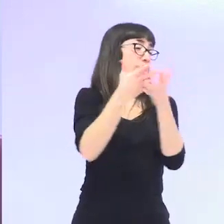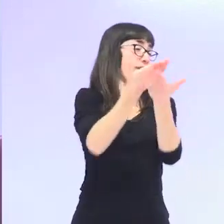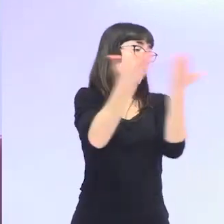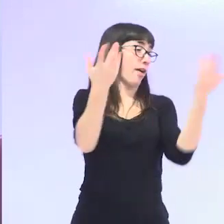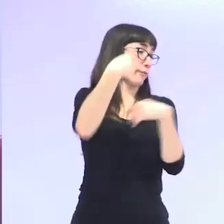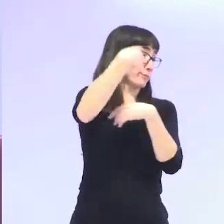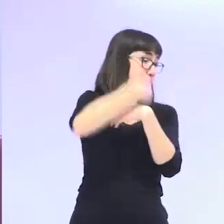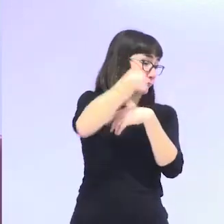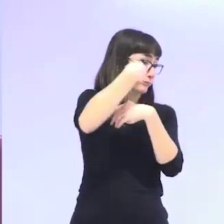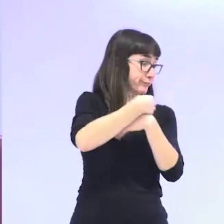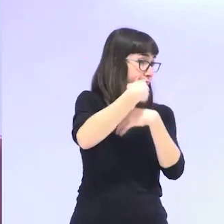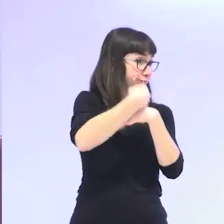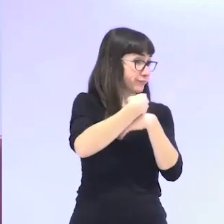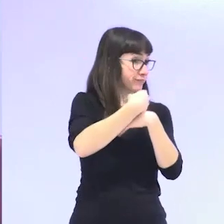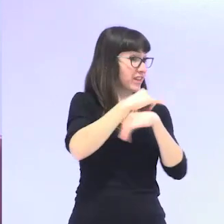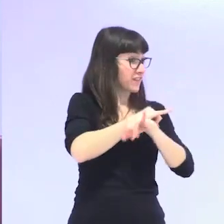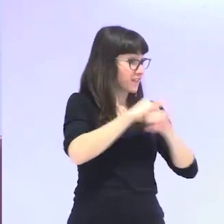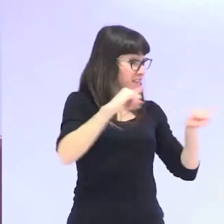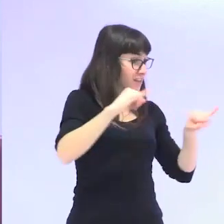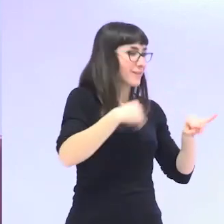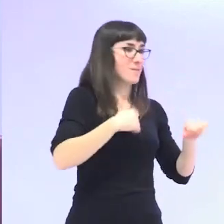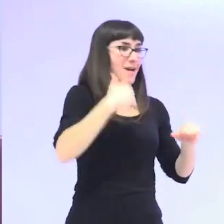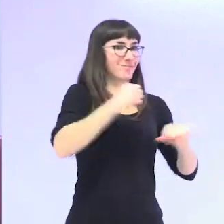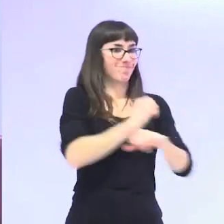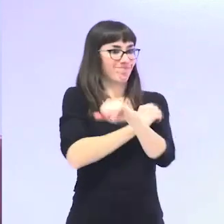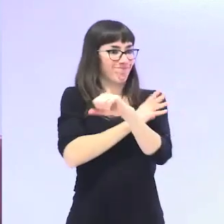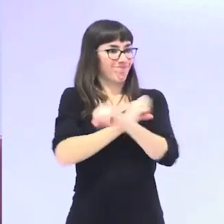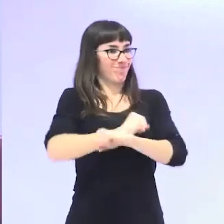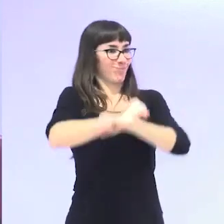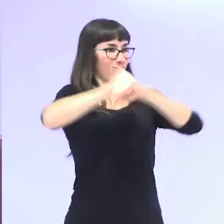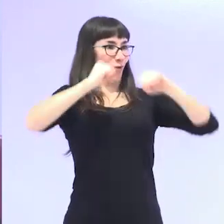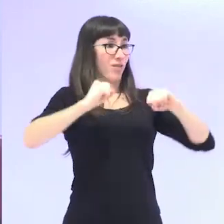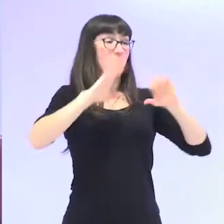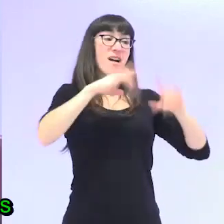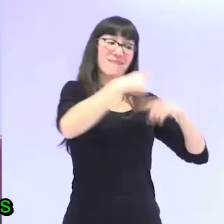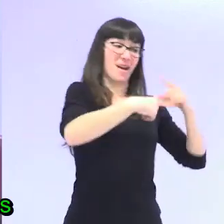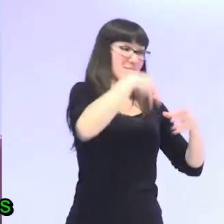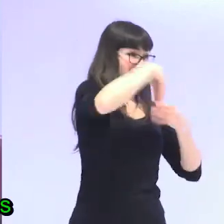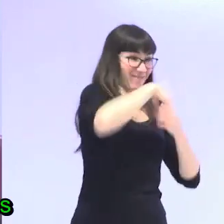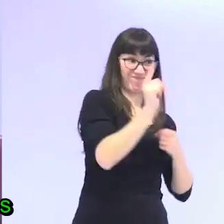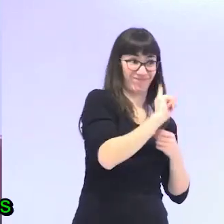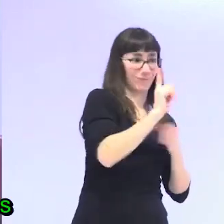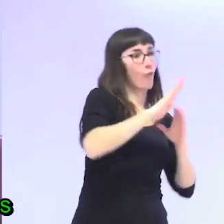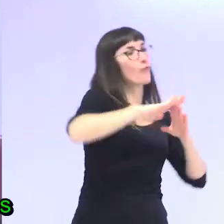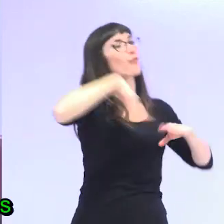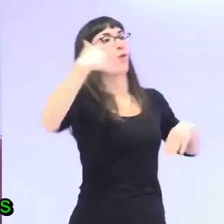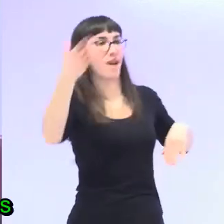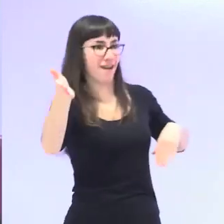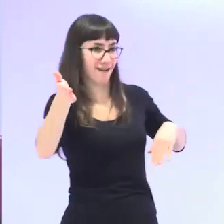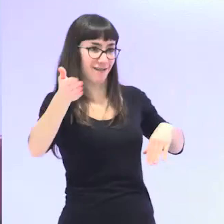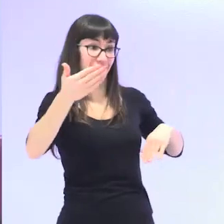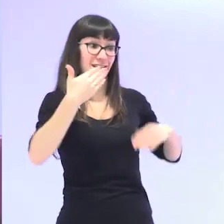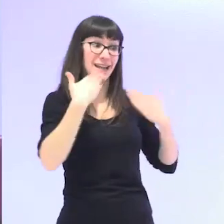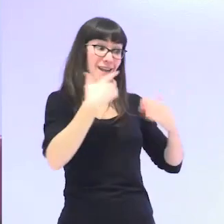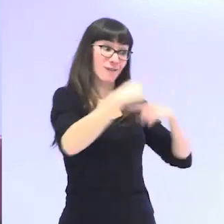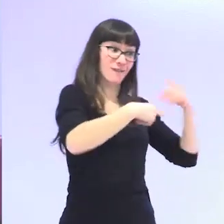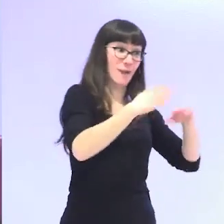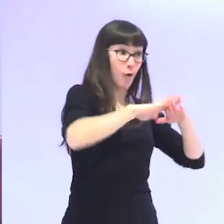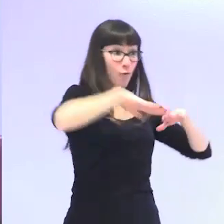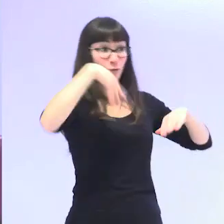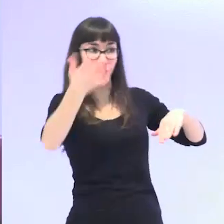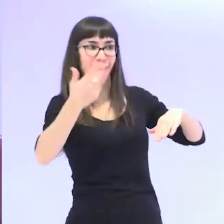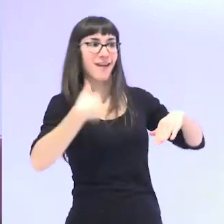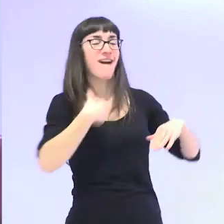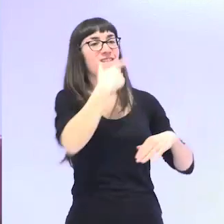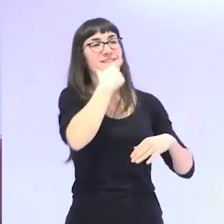las mujeres son más capaces de empoderarse, pero no en la familia, sino fuera de ella. Solamente las mujeres nos empoderamos cuando estamos en entornos